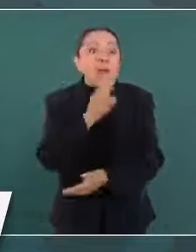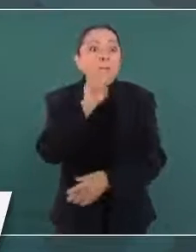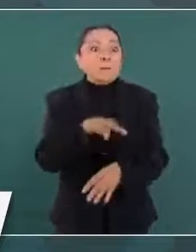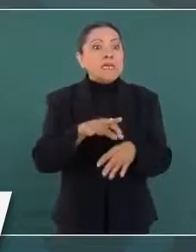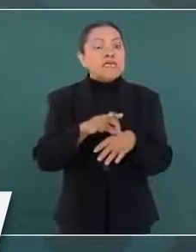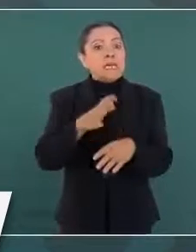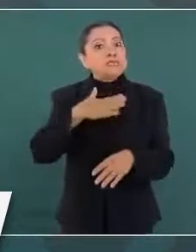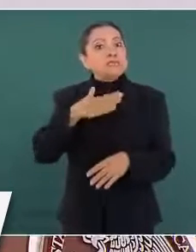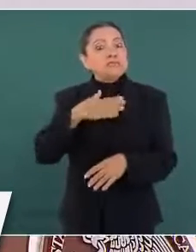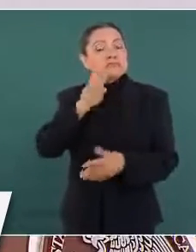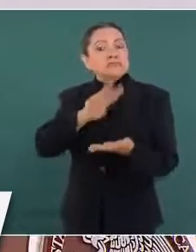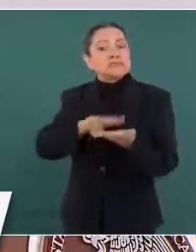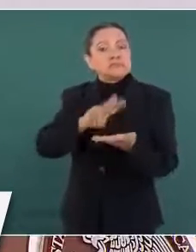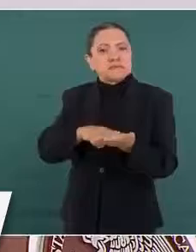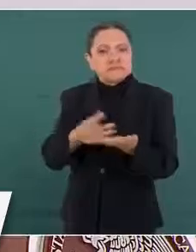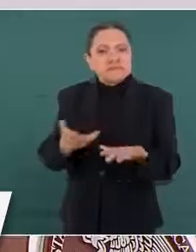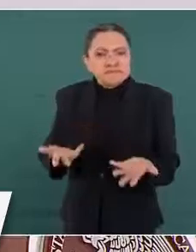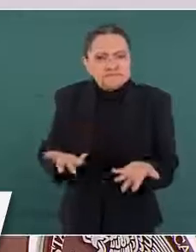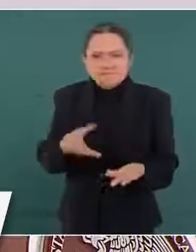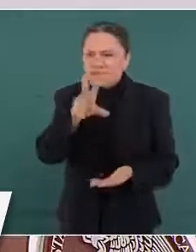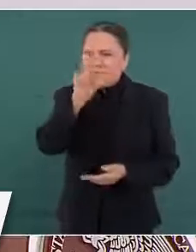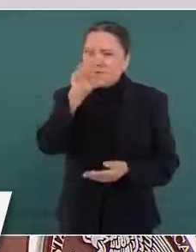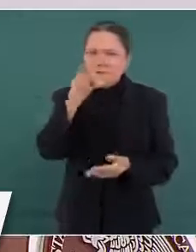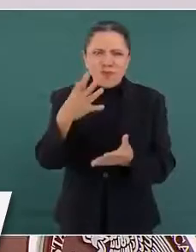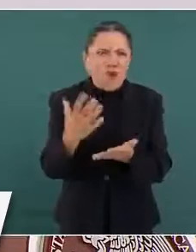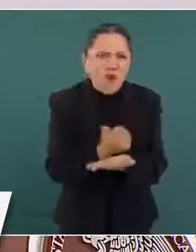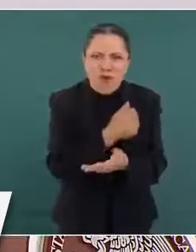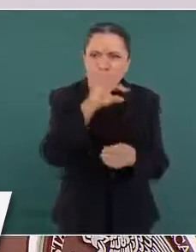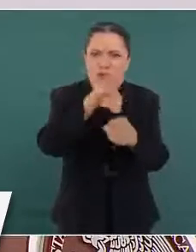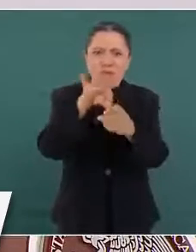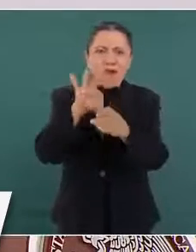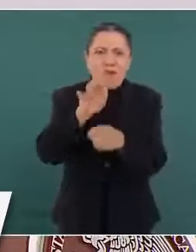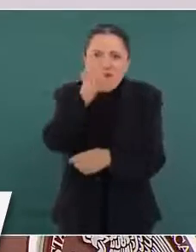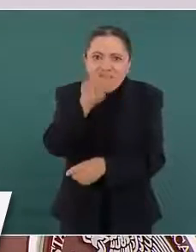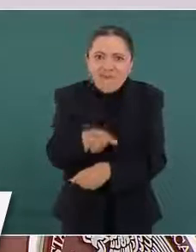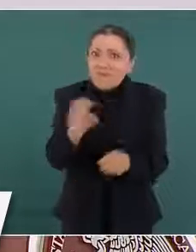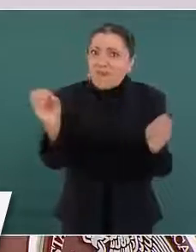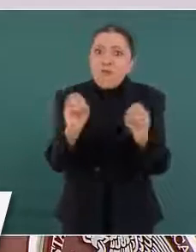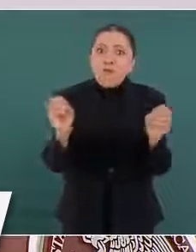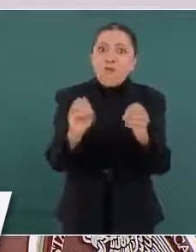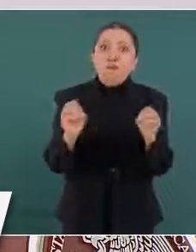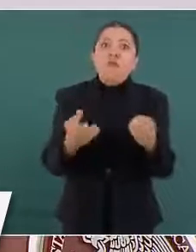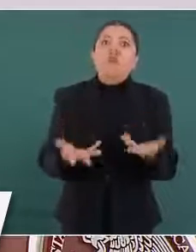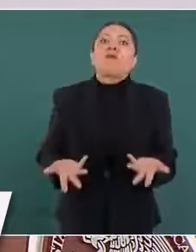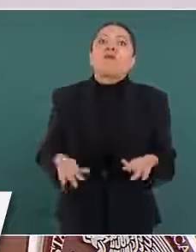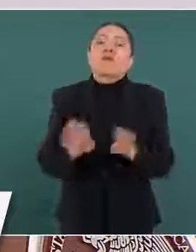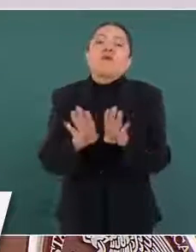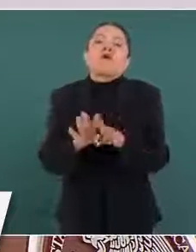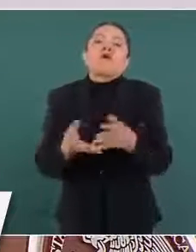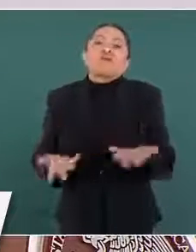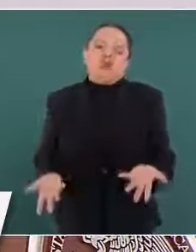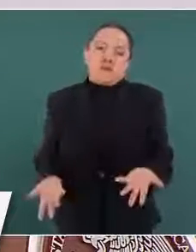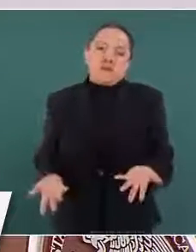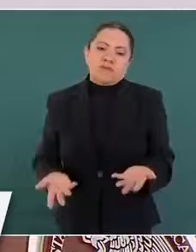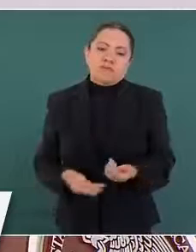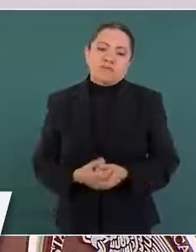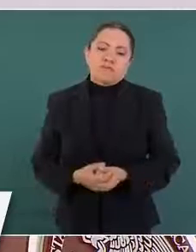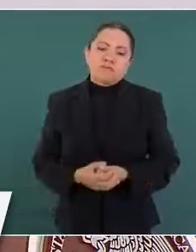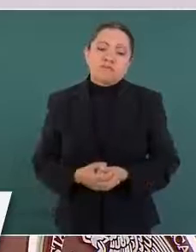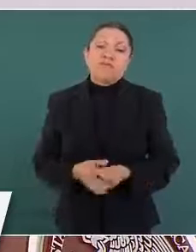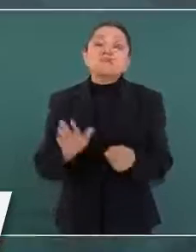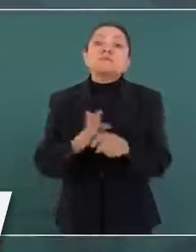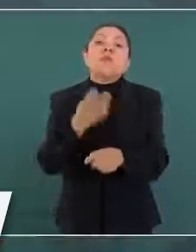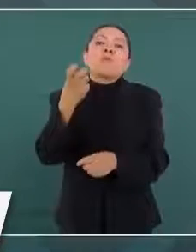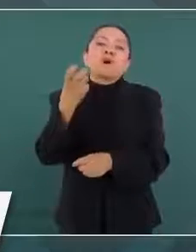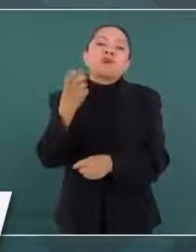que no se obtuvo en la elección. Entonces, Calderón